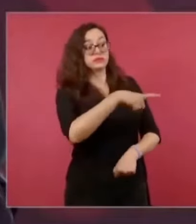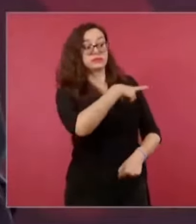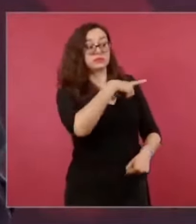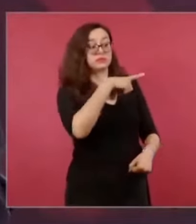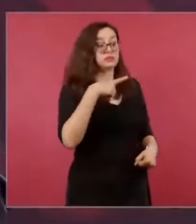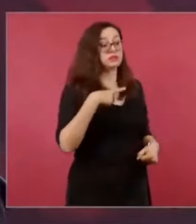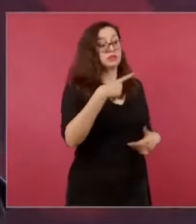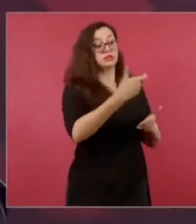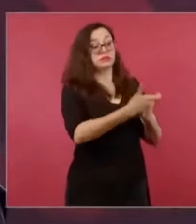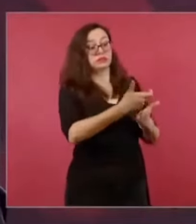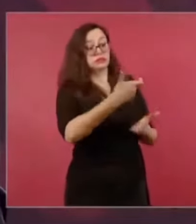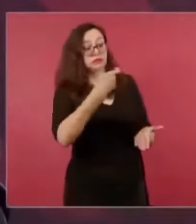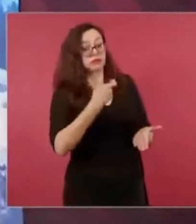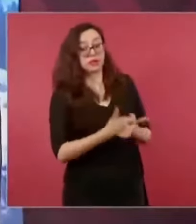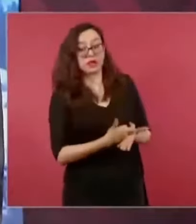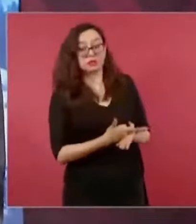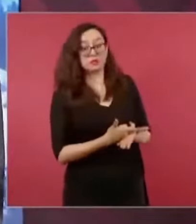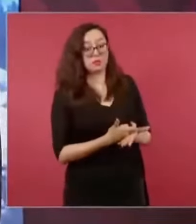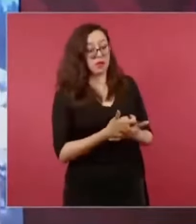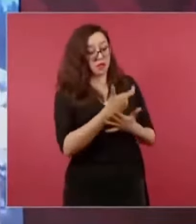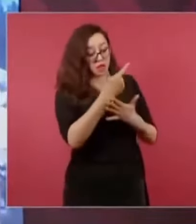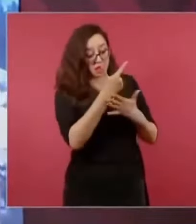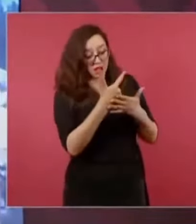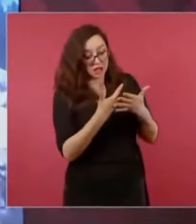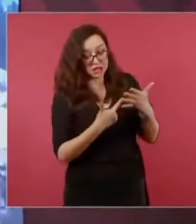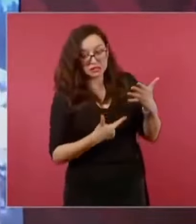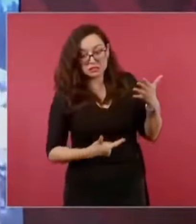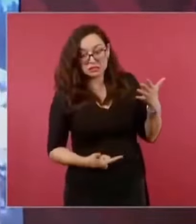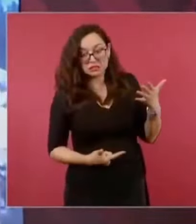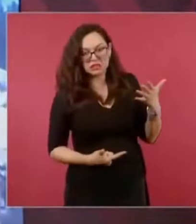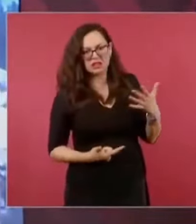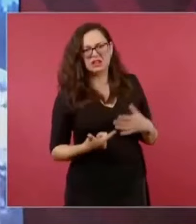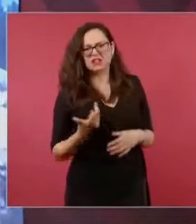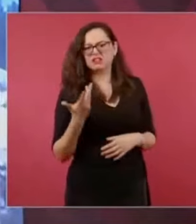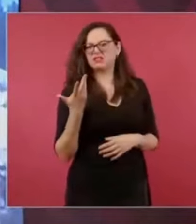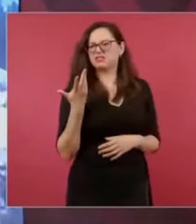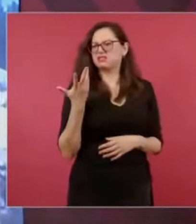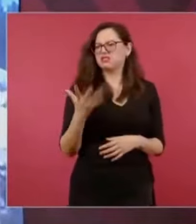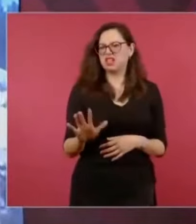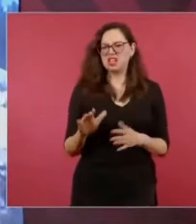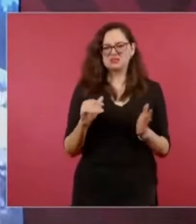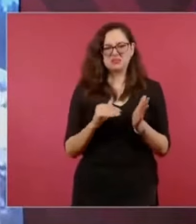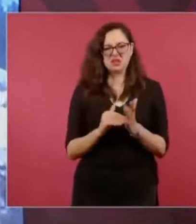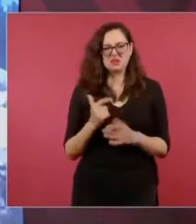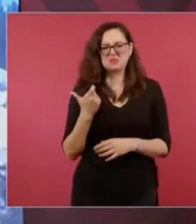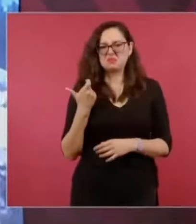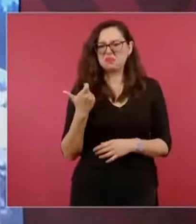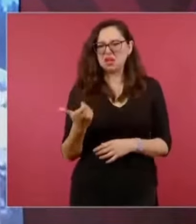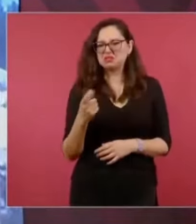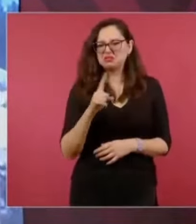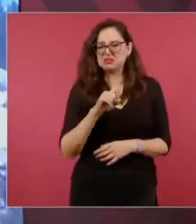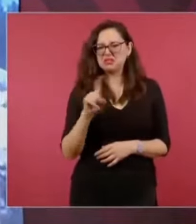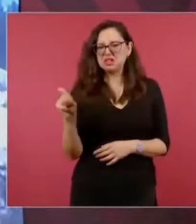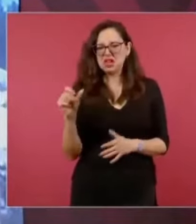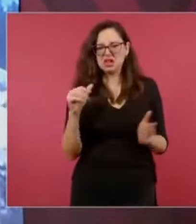ellos y ahí incluyen creo que 10 mil pesos o 100 mil pesos